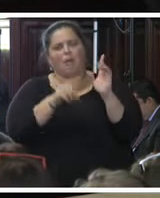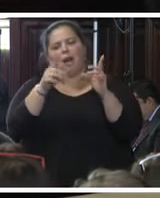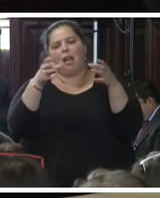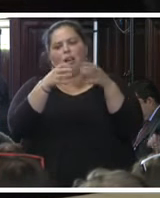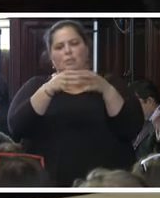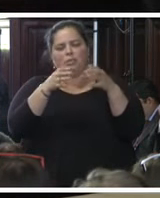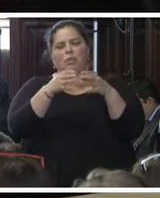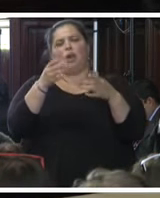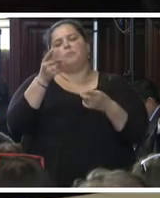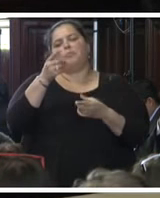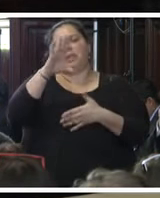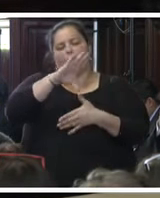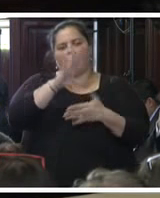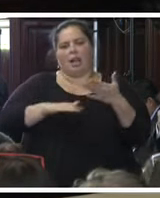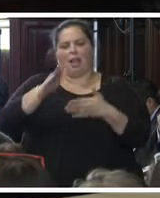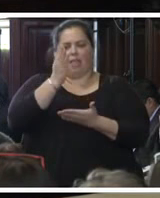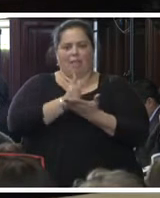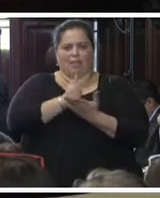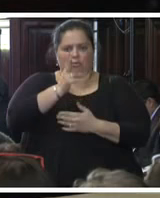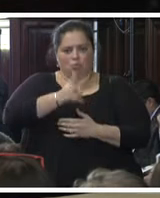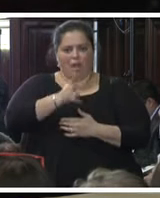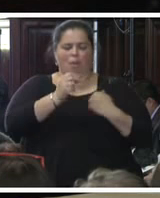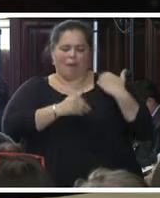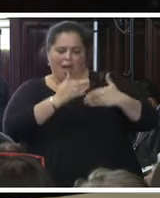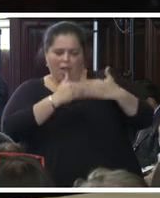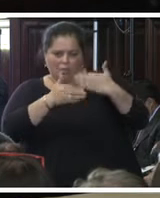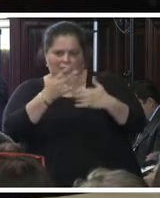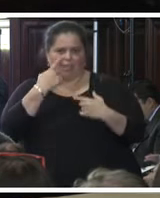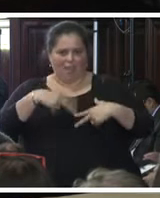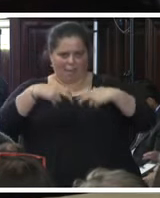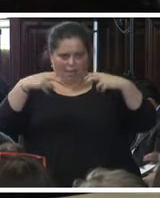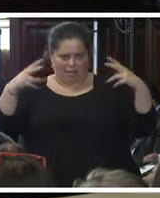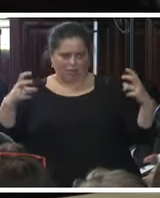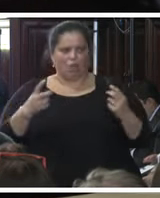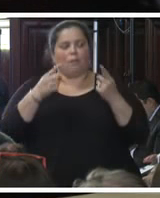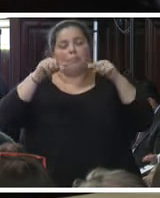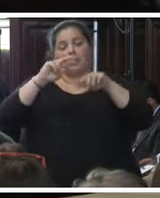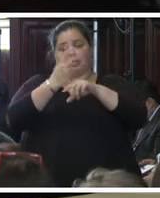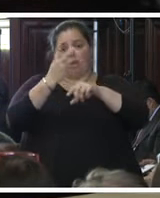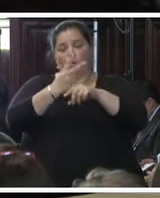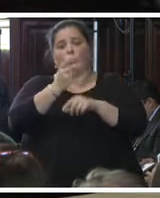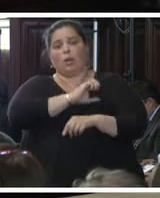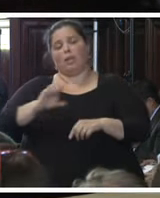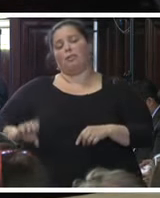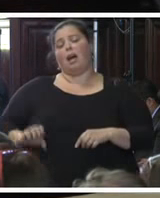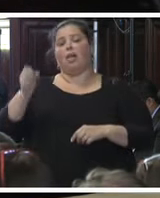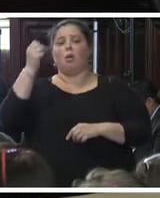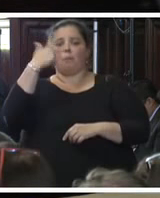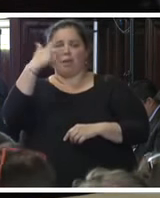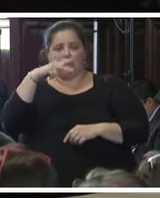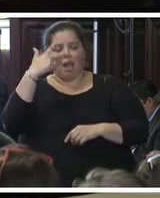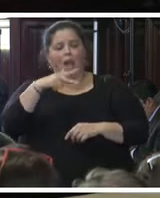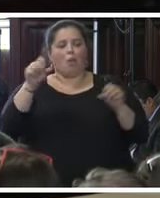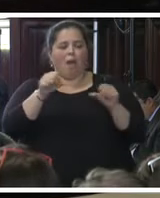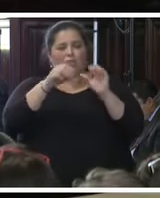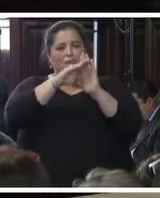para ir evaluando los avances de la investigación. Segundo, el Estado mexicano a la fecha ha convertido el cronograma en un conjunto